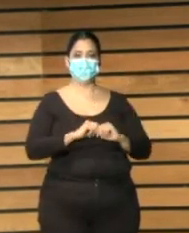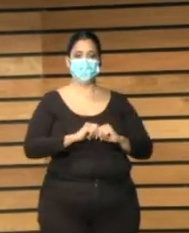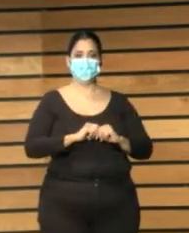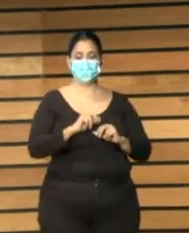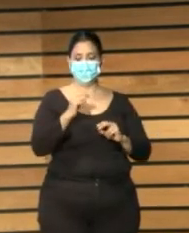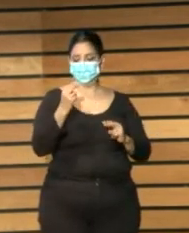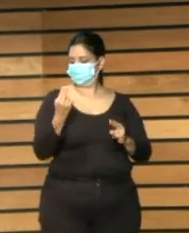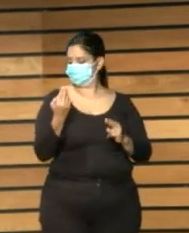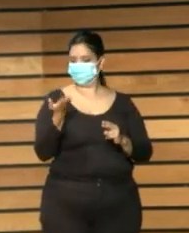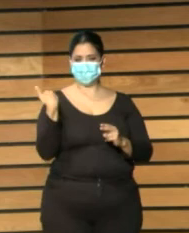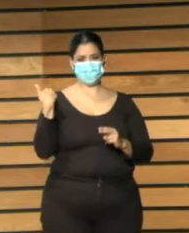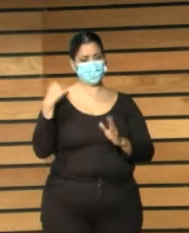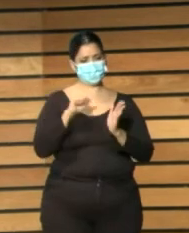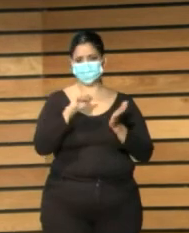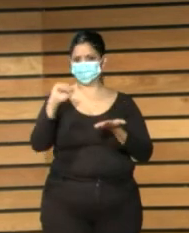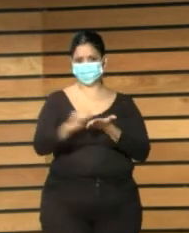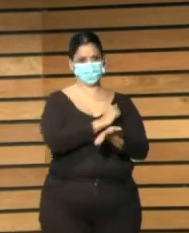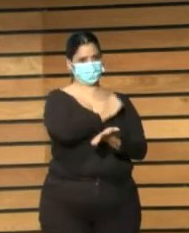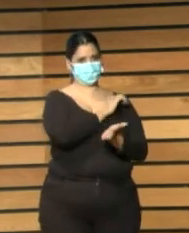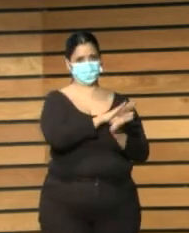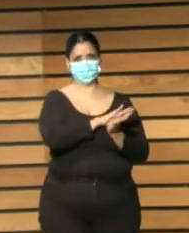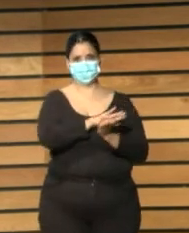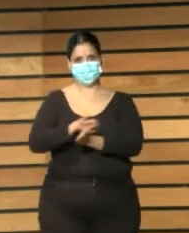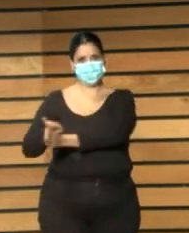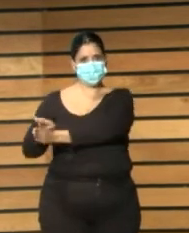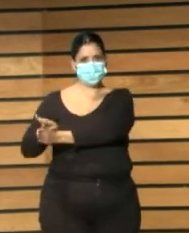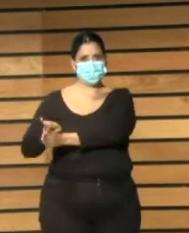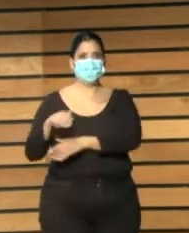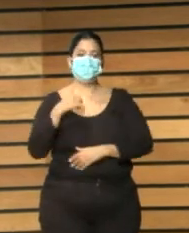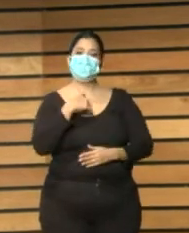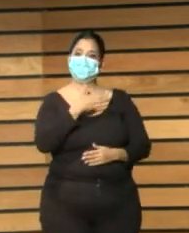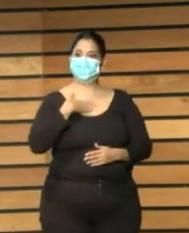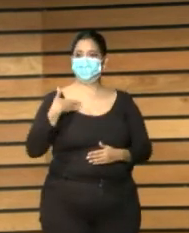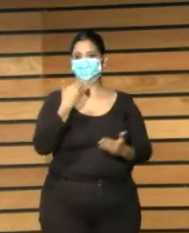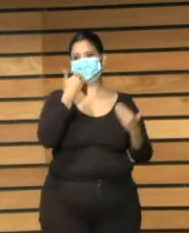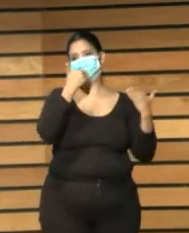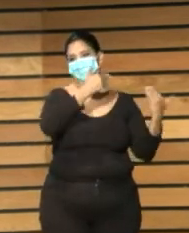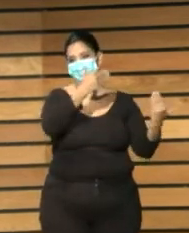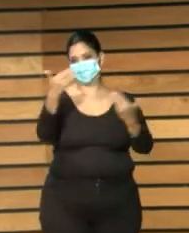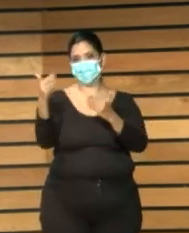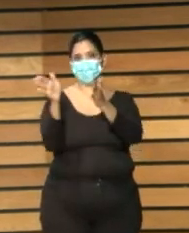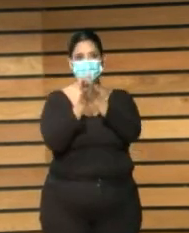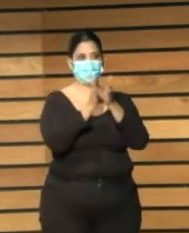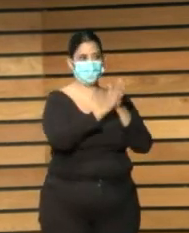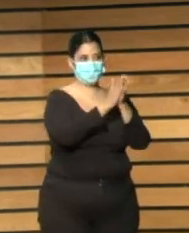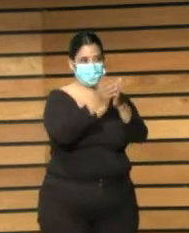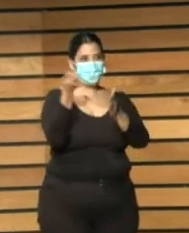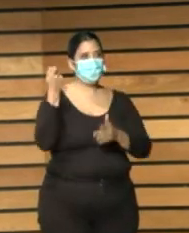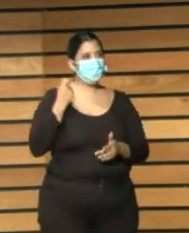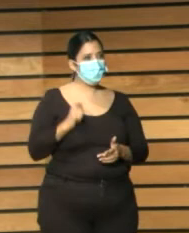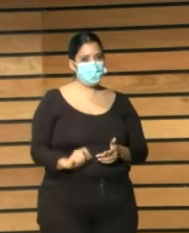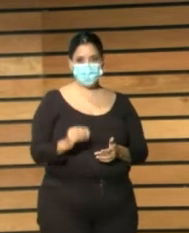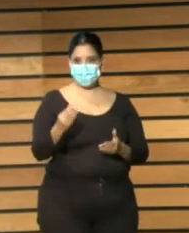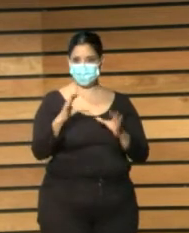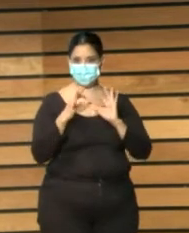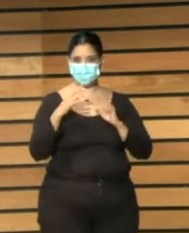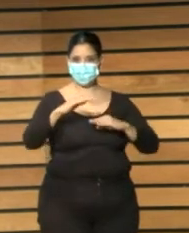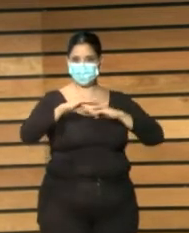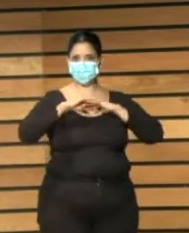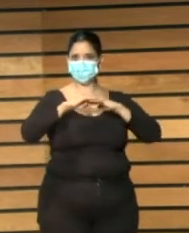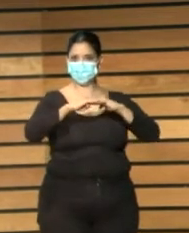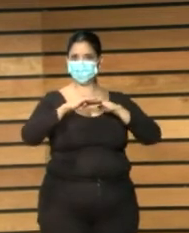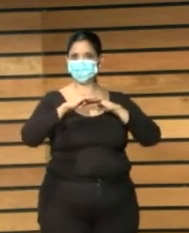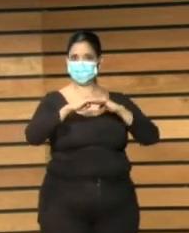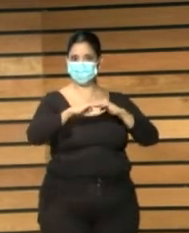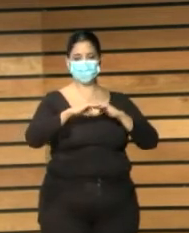hola y pasar página que ya toca solamente me queda agradecer a los compañeros y compañeras del sector que en ese momento tan asiago